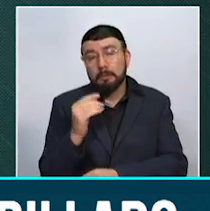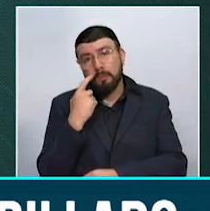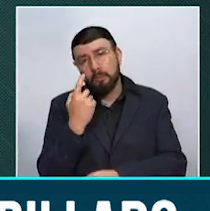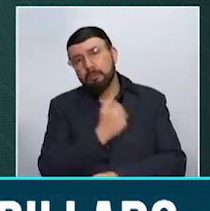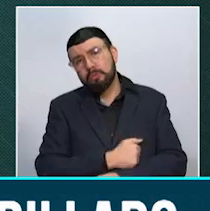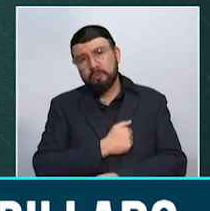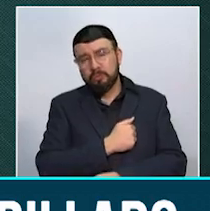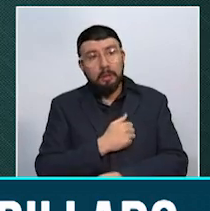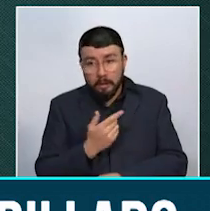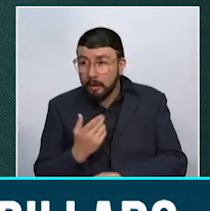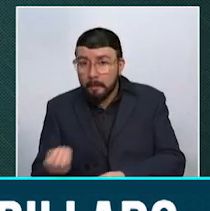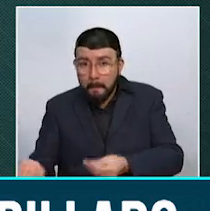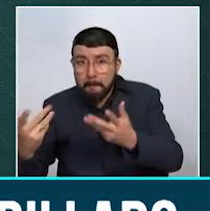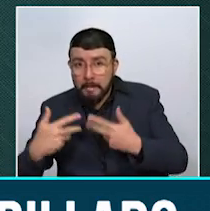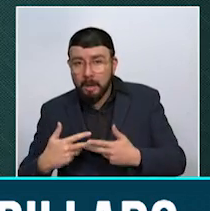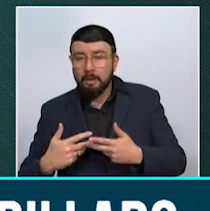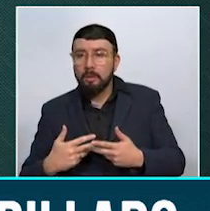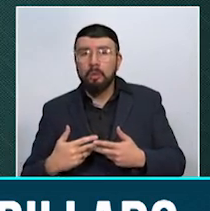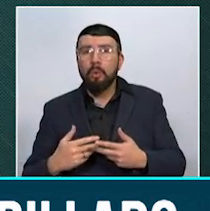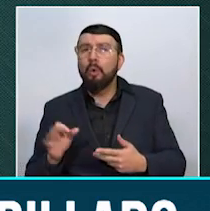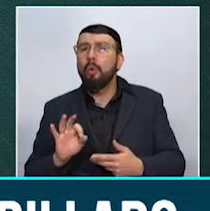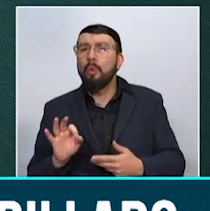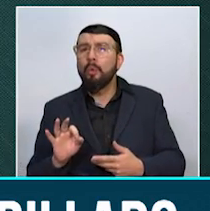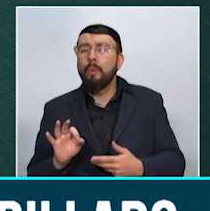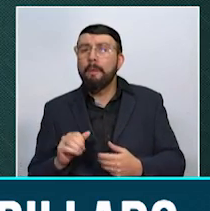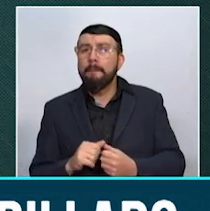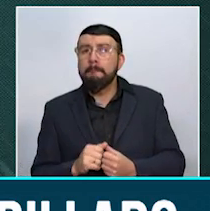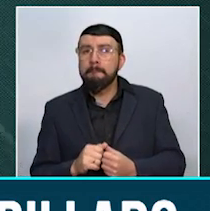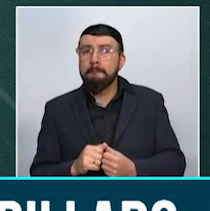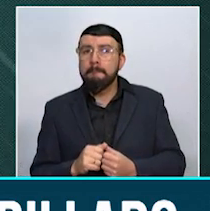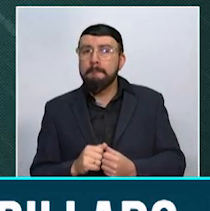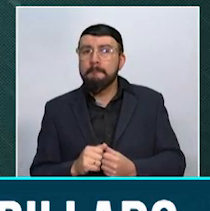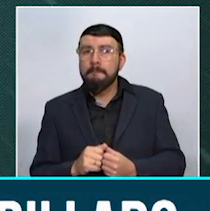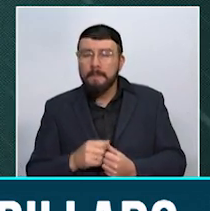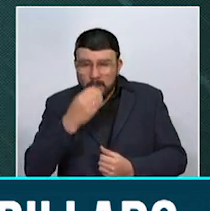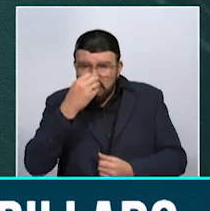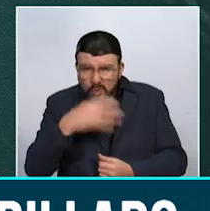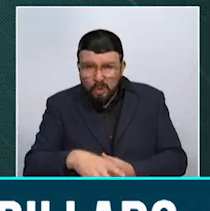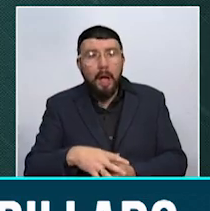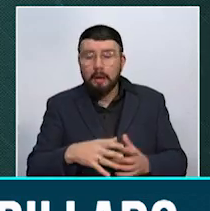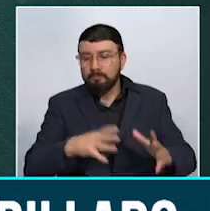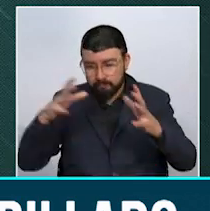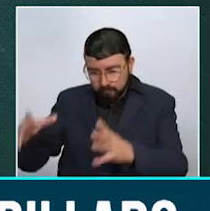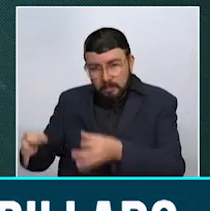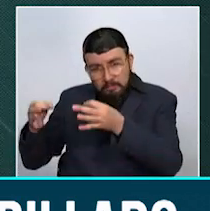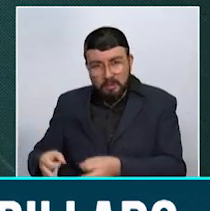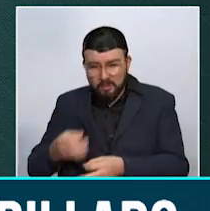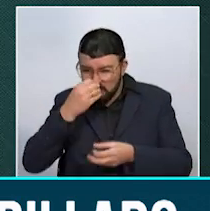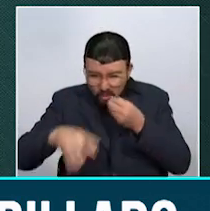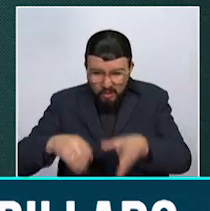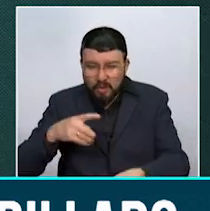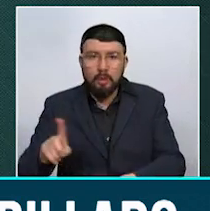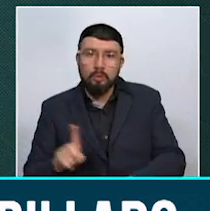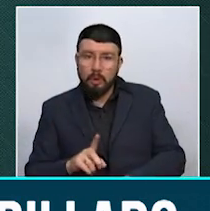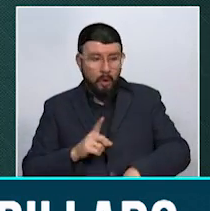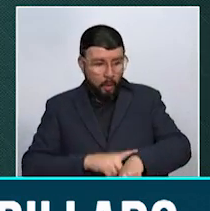envíen también allí o pongan mejor sus bolsas de basura en el lugar que es y saquen también sus basuras en el